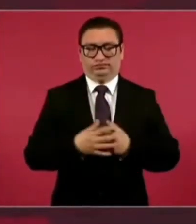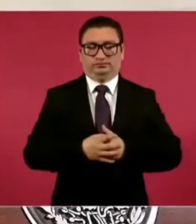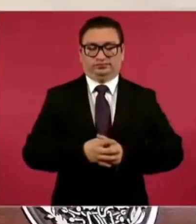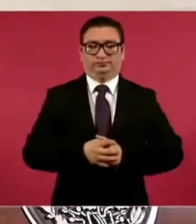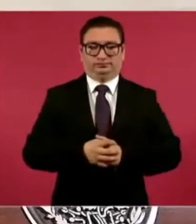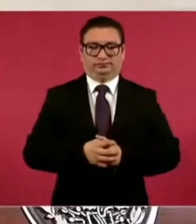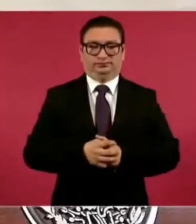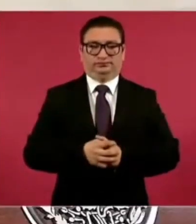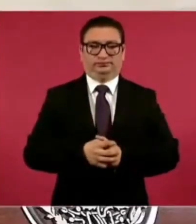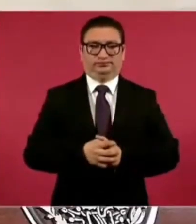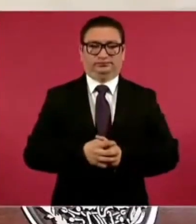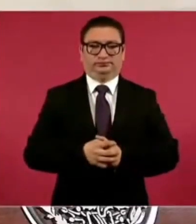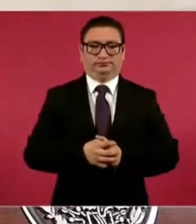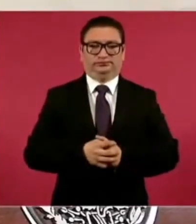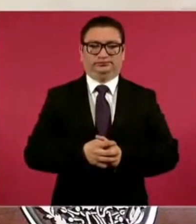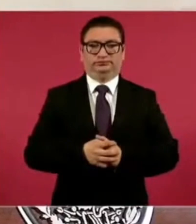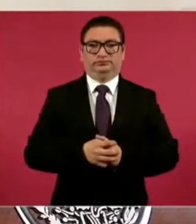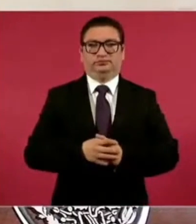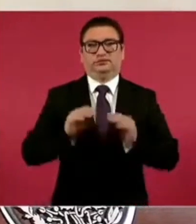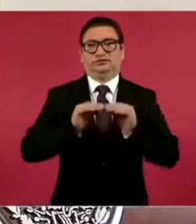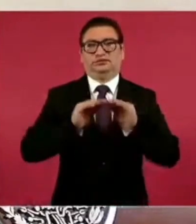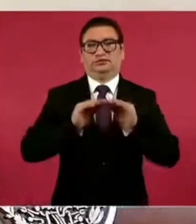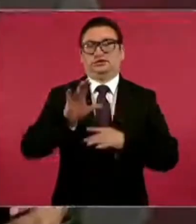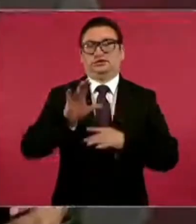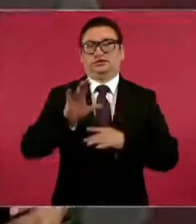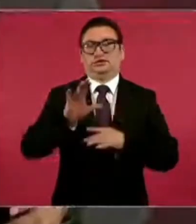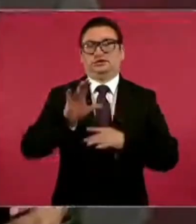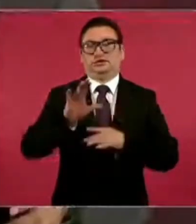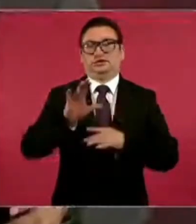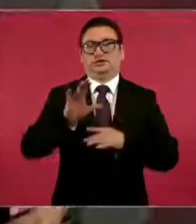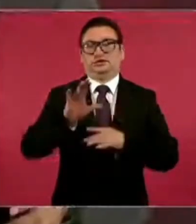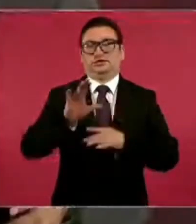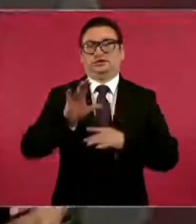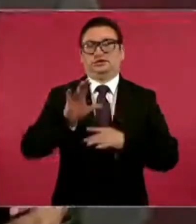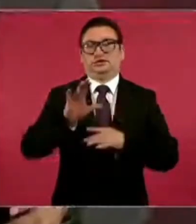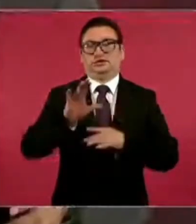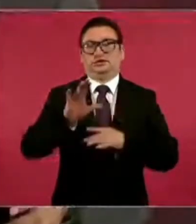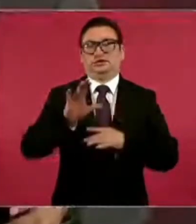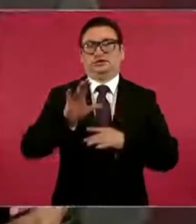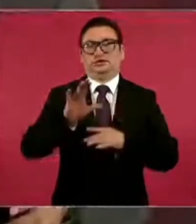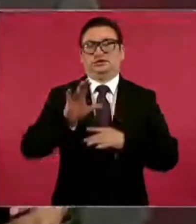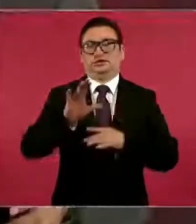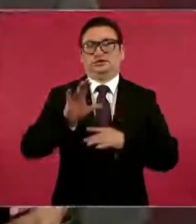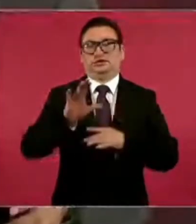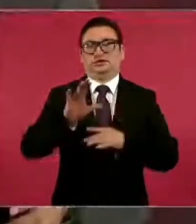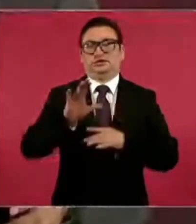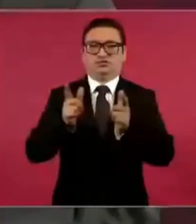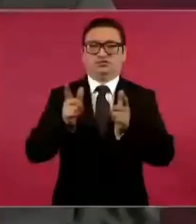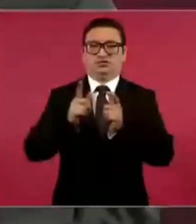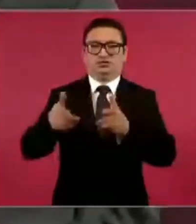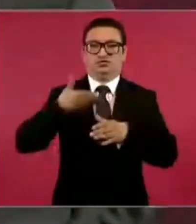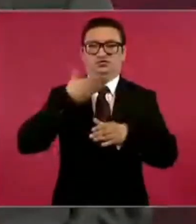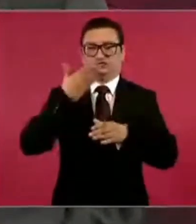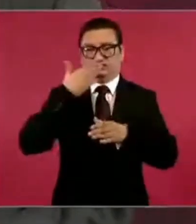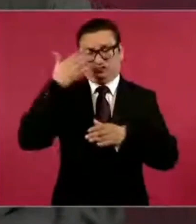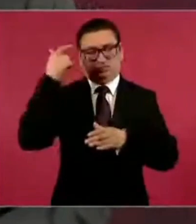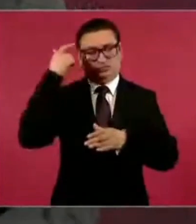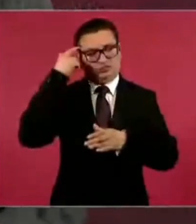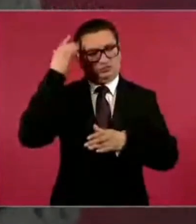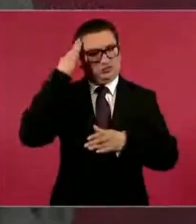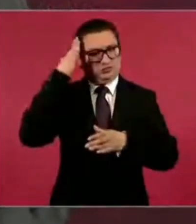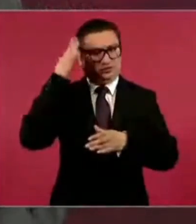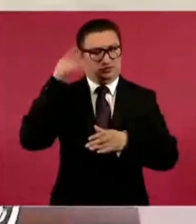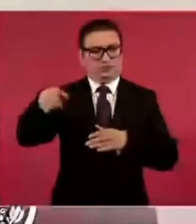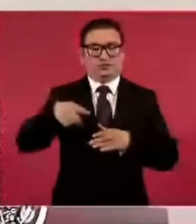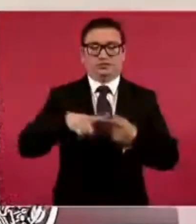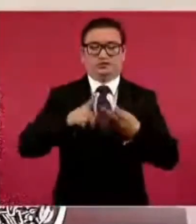Es Claudius González, el jefe del bloque conservador, Proceso, la revista